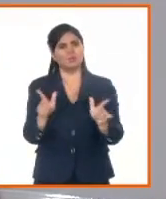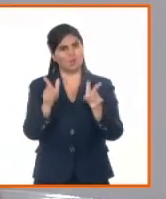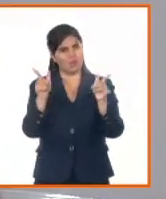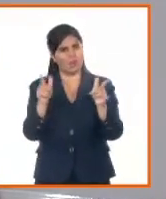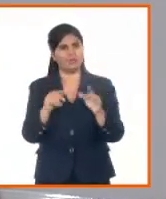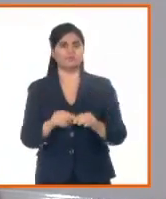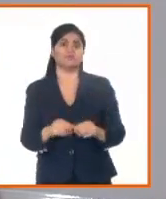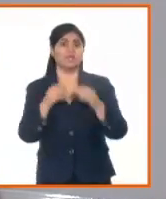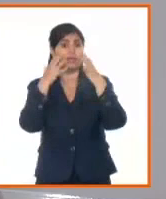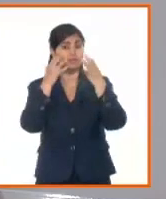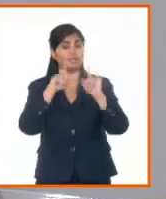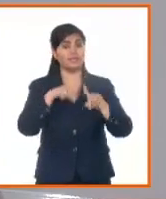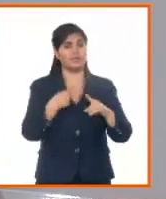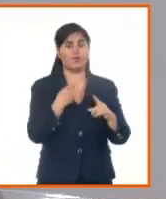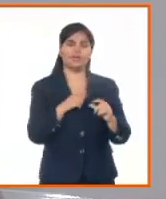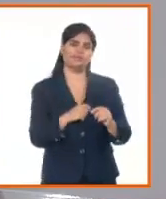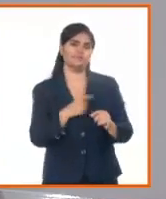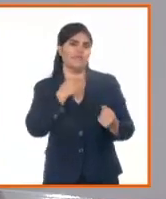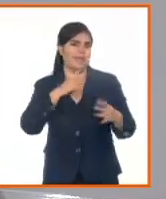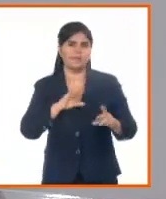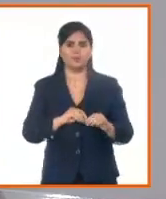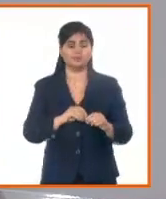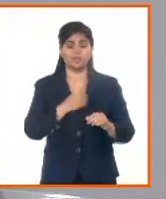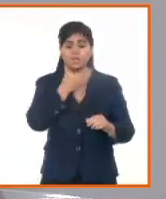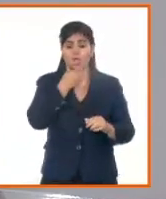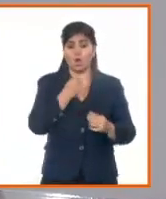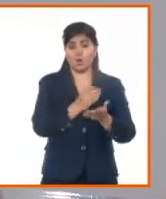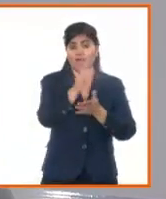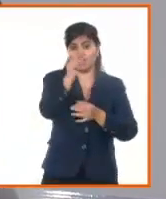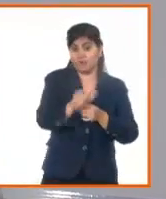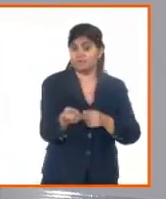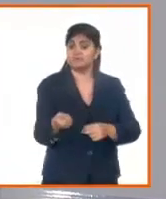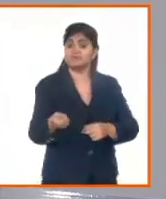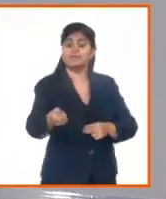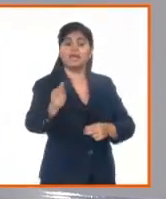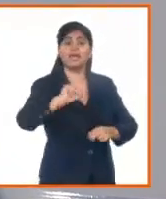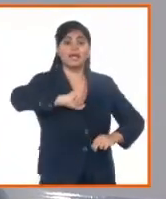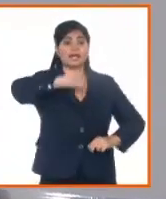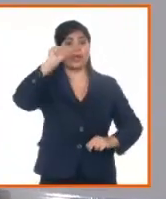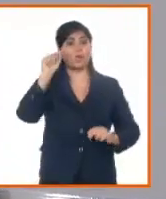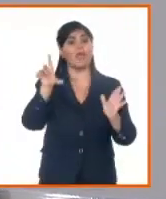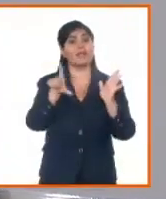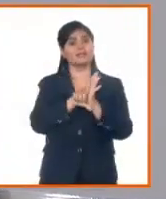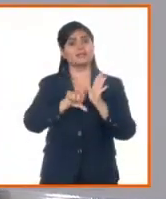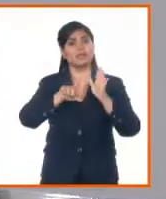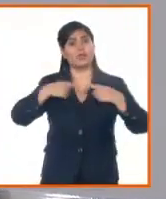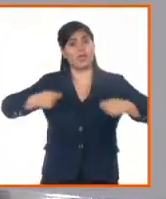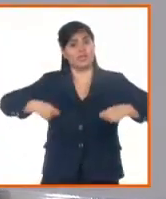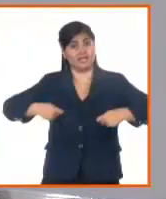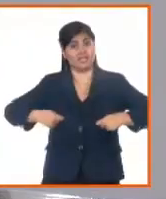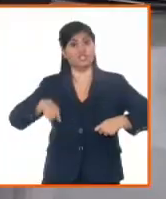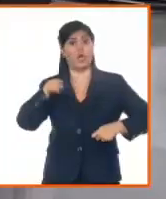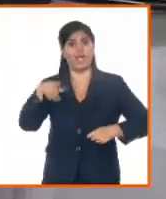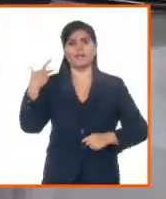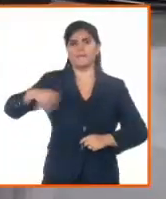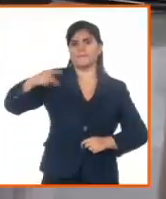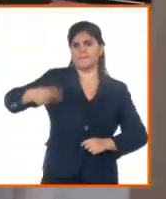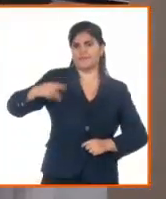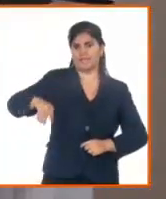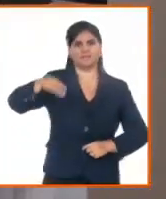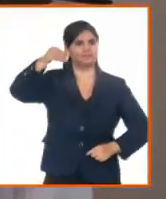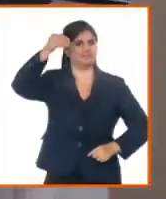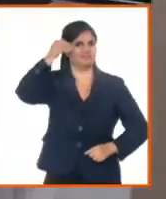estudiantes que están en la licenciatura en Derecho, bueno, ya hacen prácticas profesionales ahí, pre-profesionales